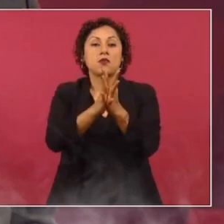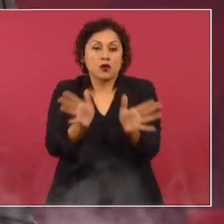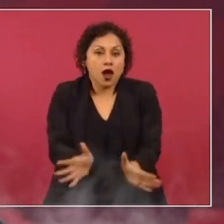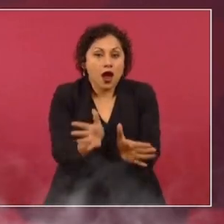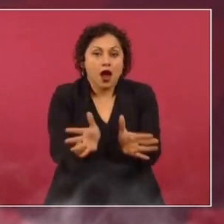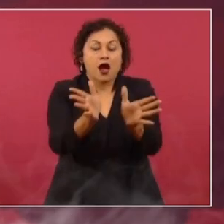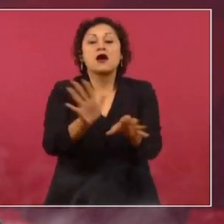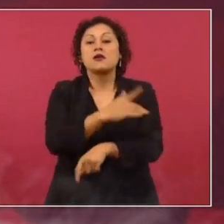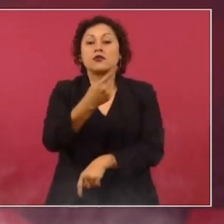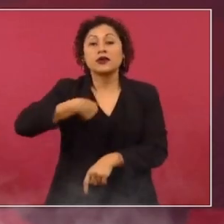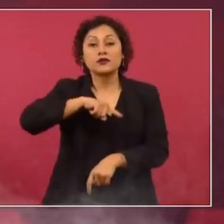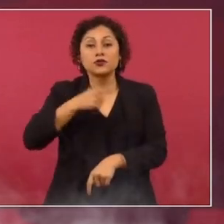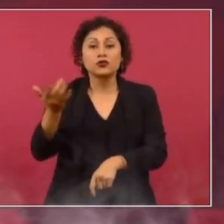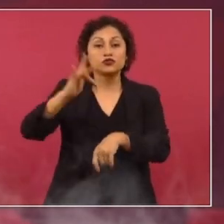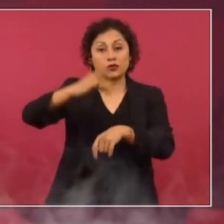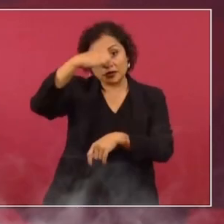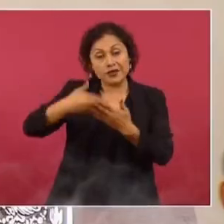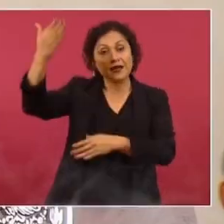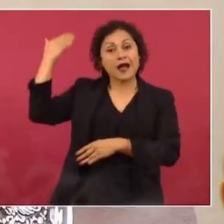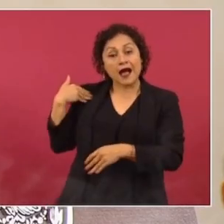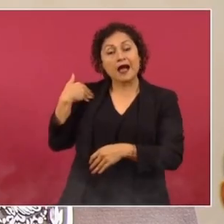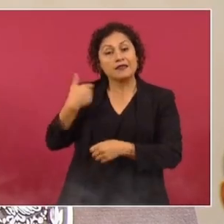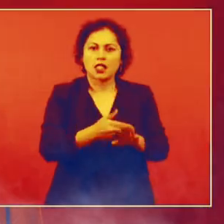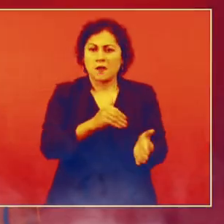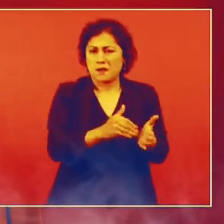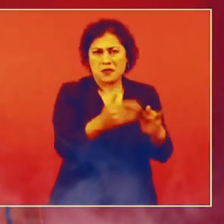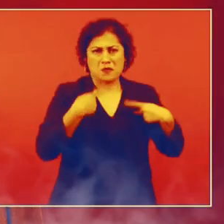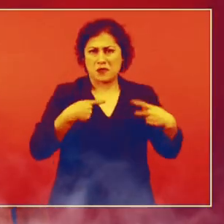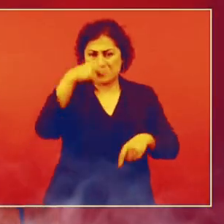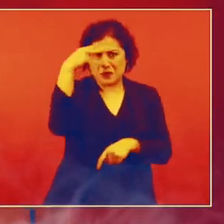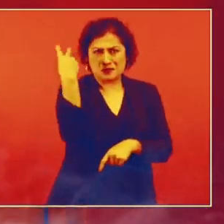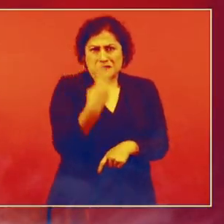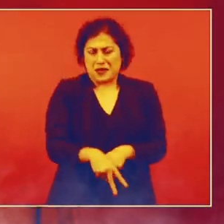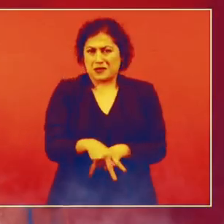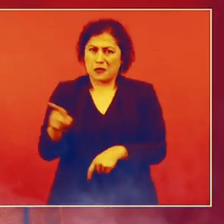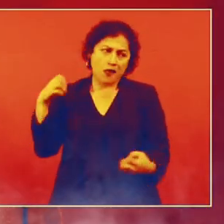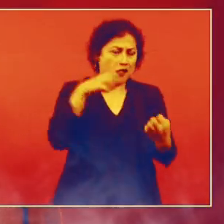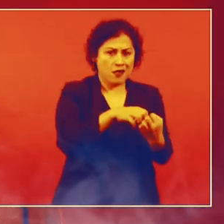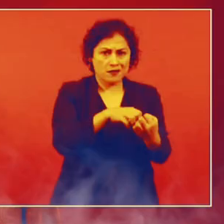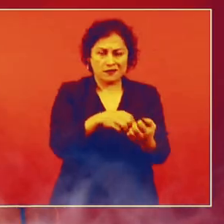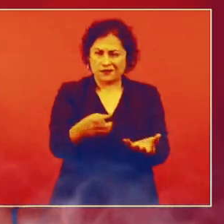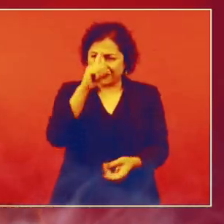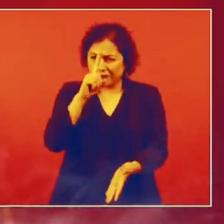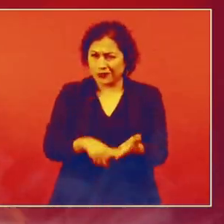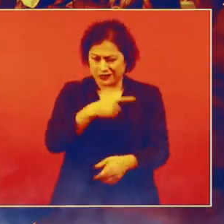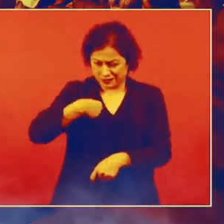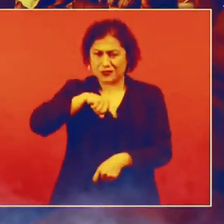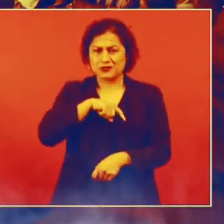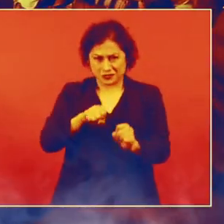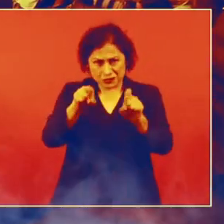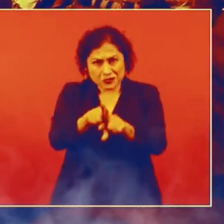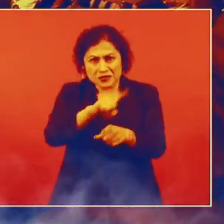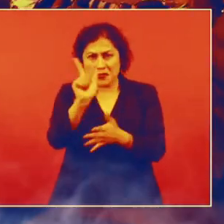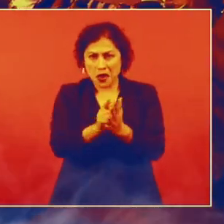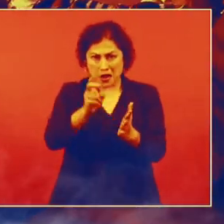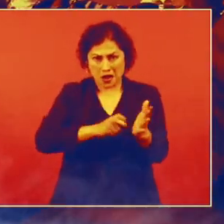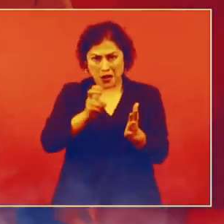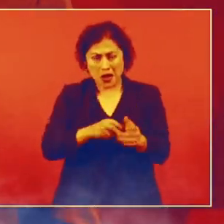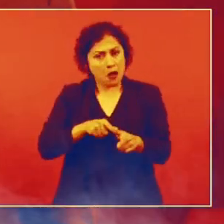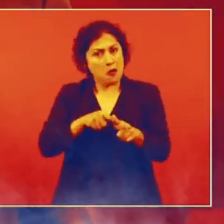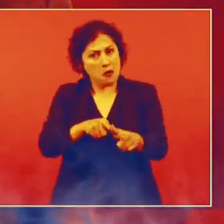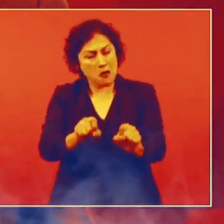de los fraudes electorales. Fuimos víctimas de los fraudes electorales. Y sería una incongruencia de que, llegando al gobierno,